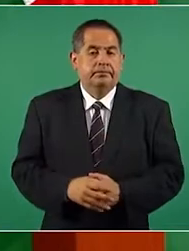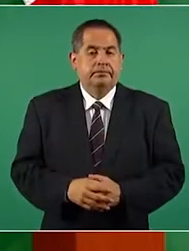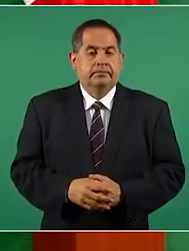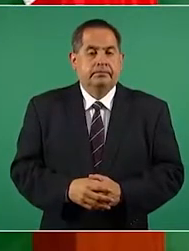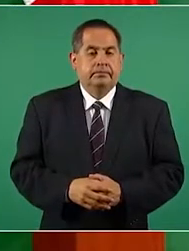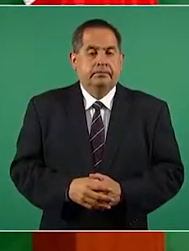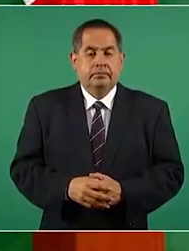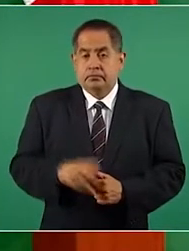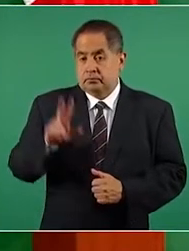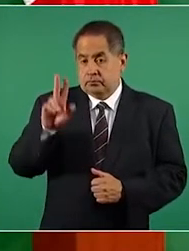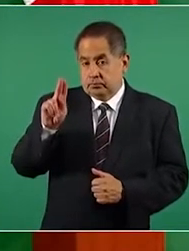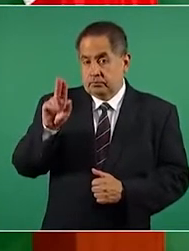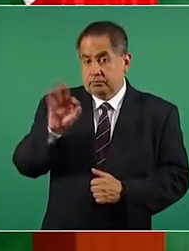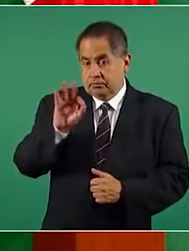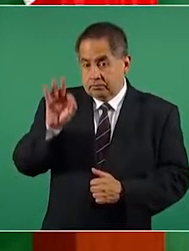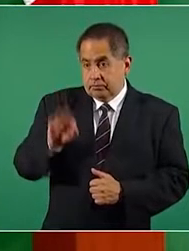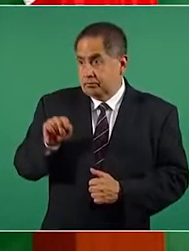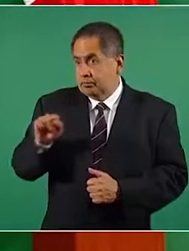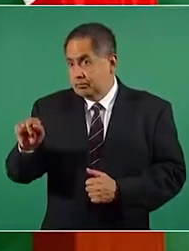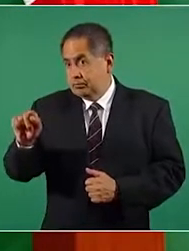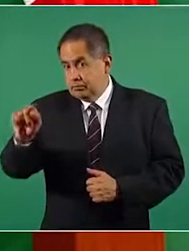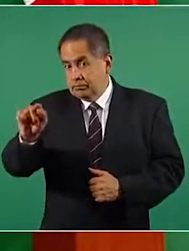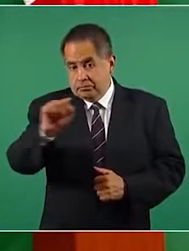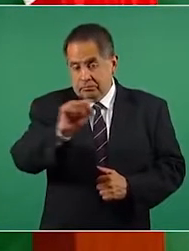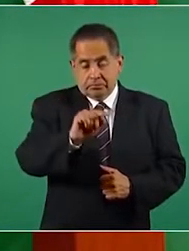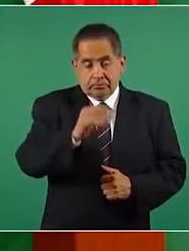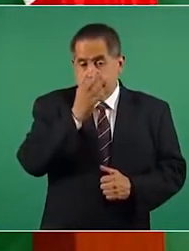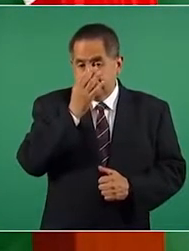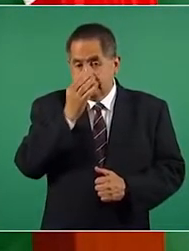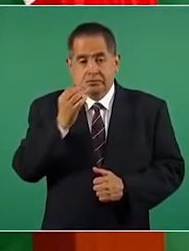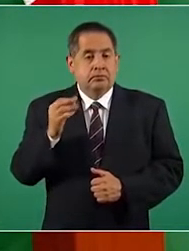El ochenta por ciento de los municipios de México.